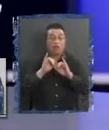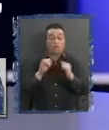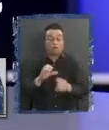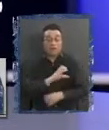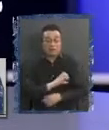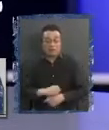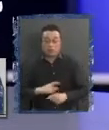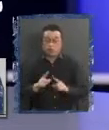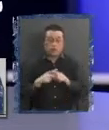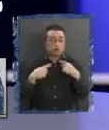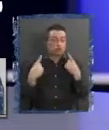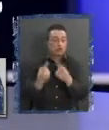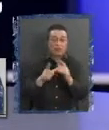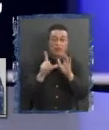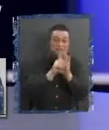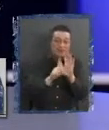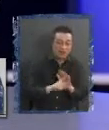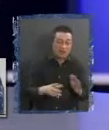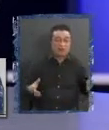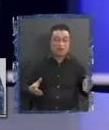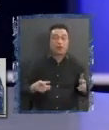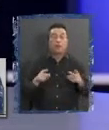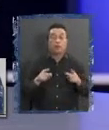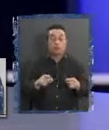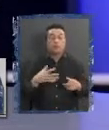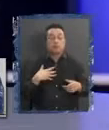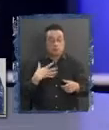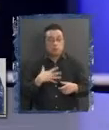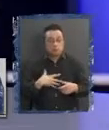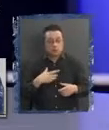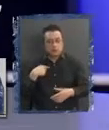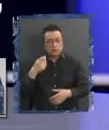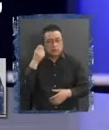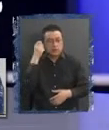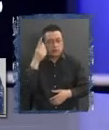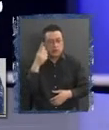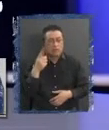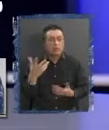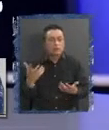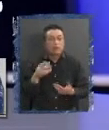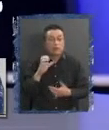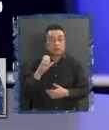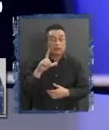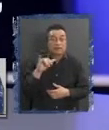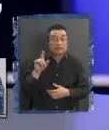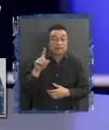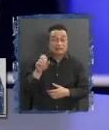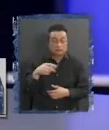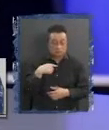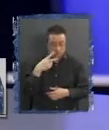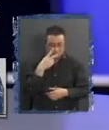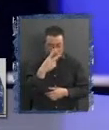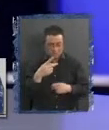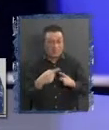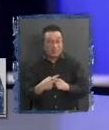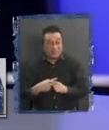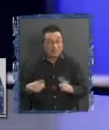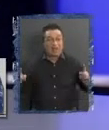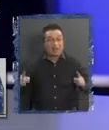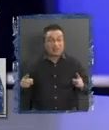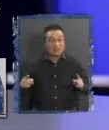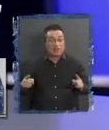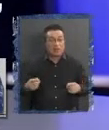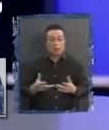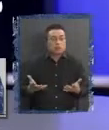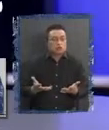es todo, todas las leyes, etc. Pero me gustaría saber si Elisa lo ve de una forma distinta, porque